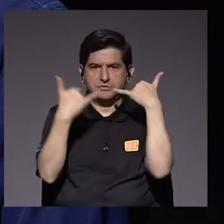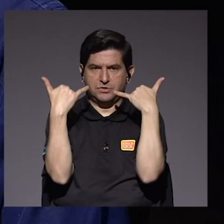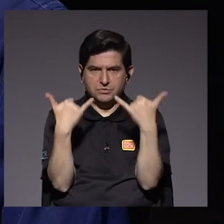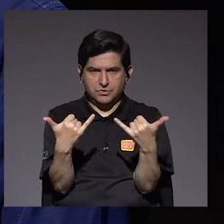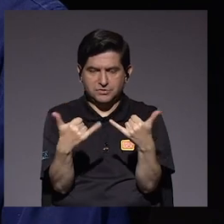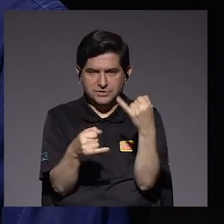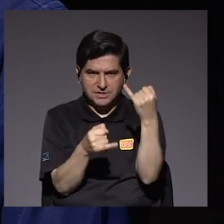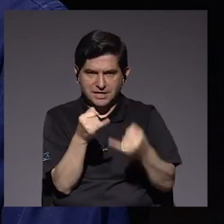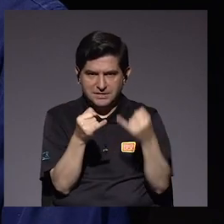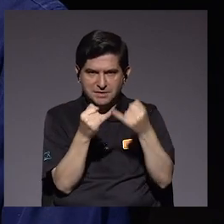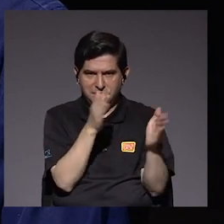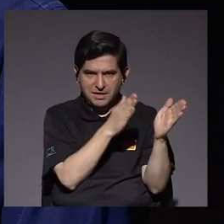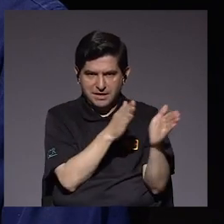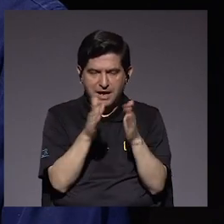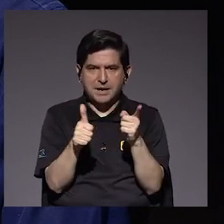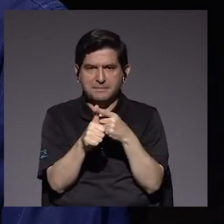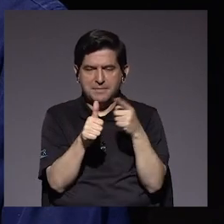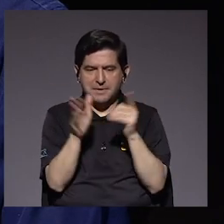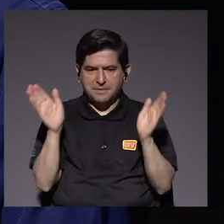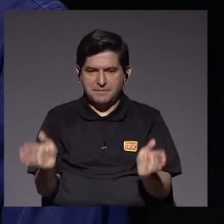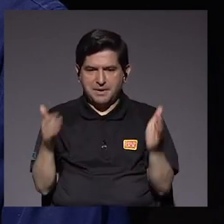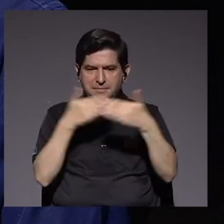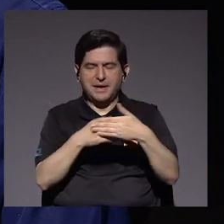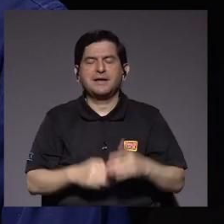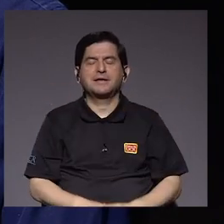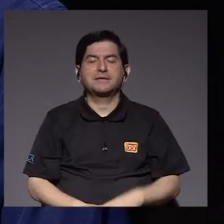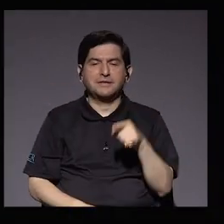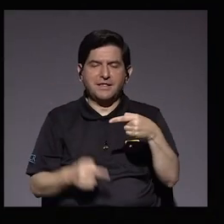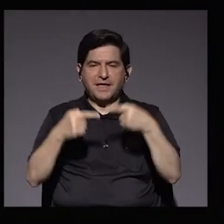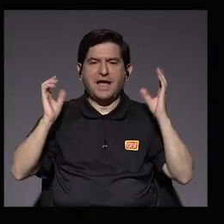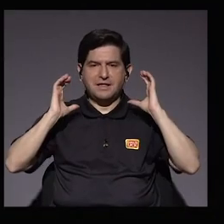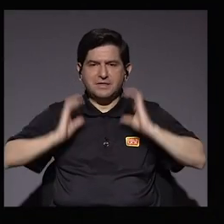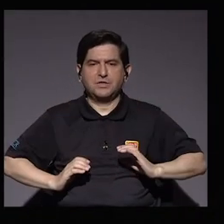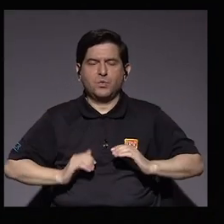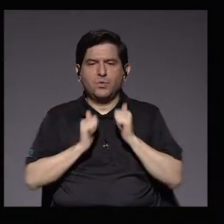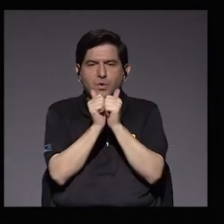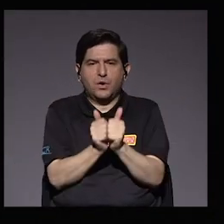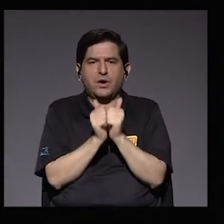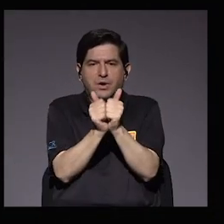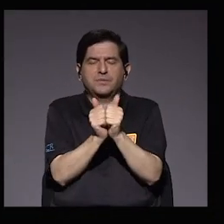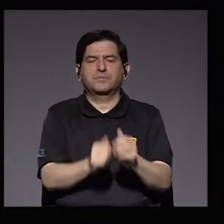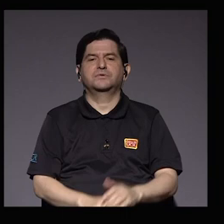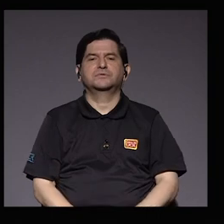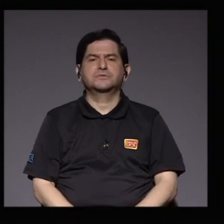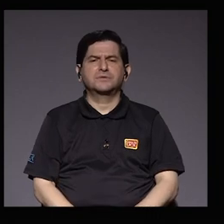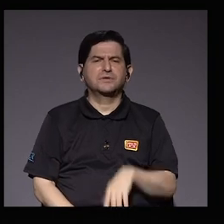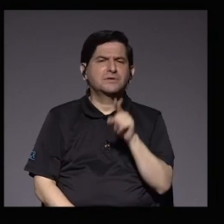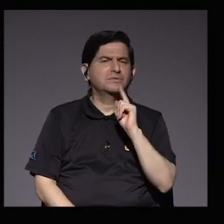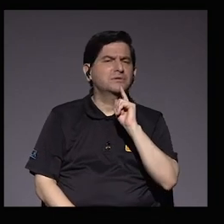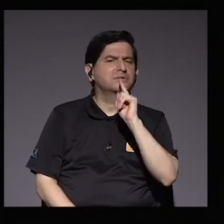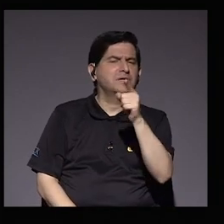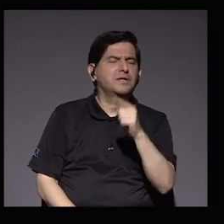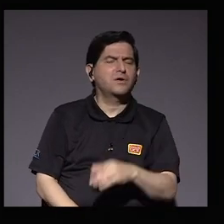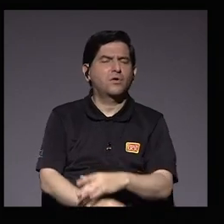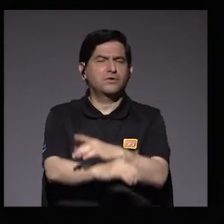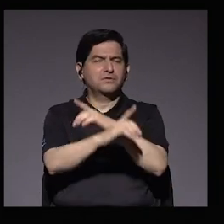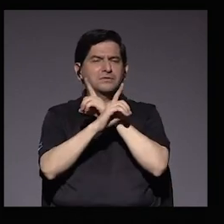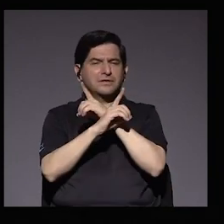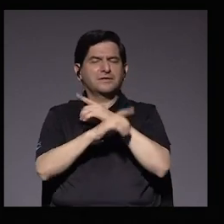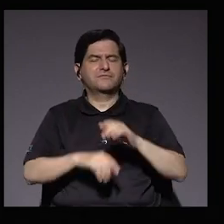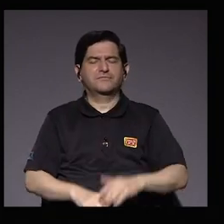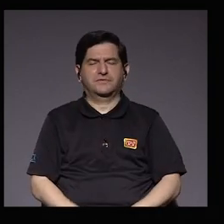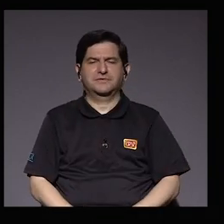terminando la preparación del primer lote de anticuerpos equinos. Muy bien. Don Alberto, ahora que usted ha hablado de inmunidad,